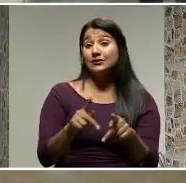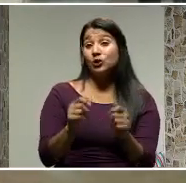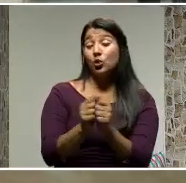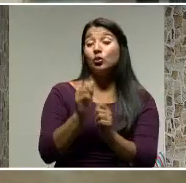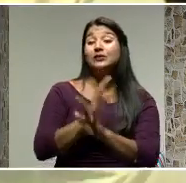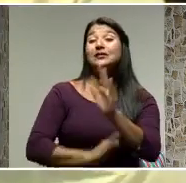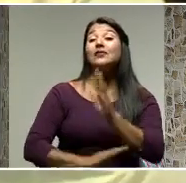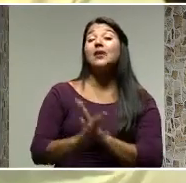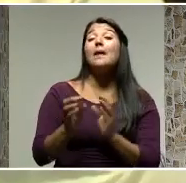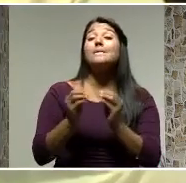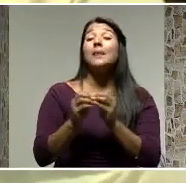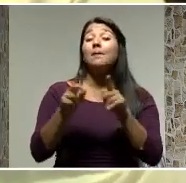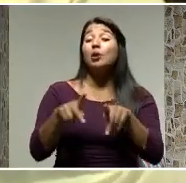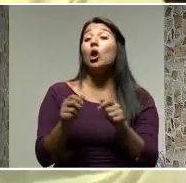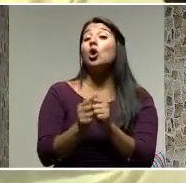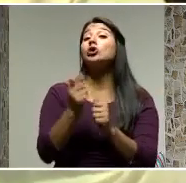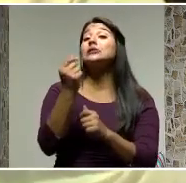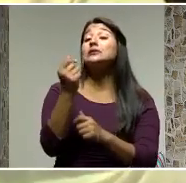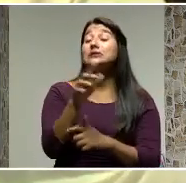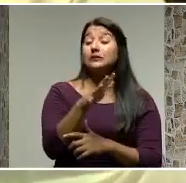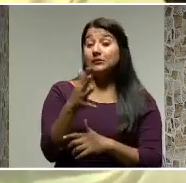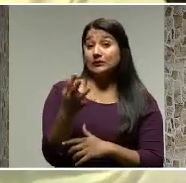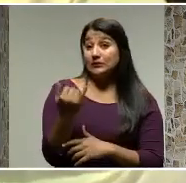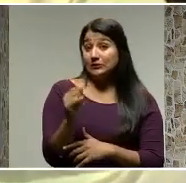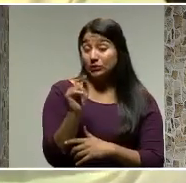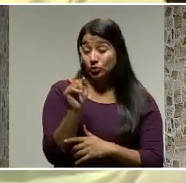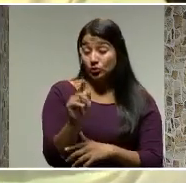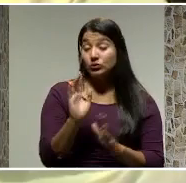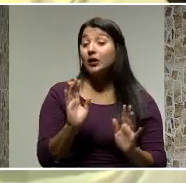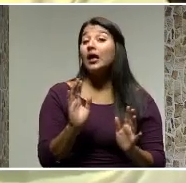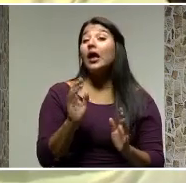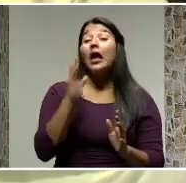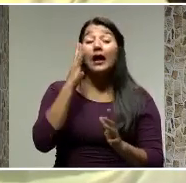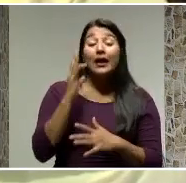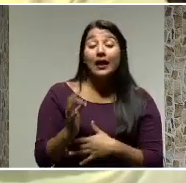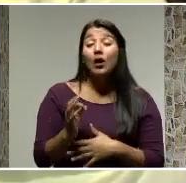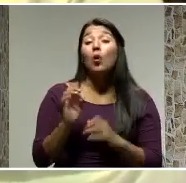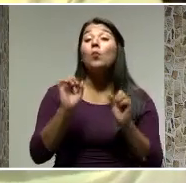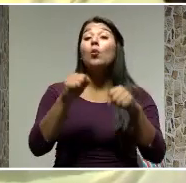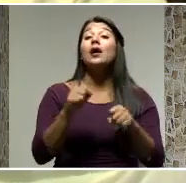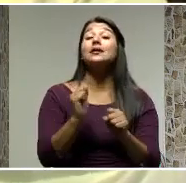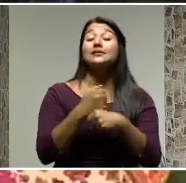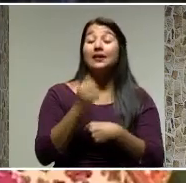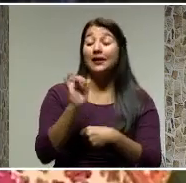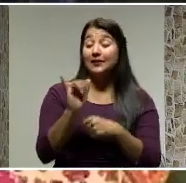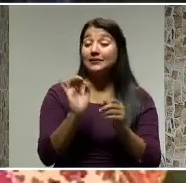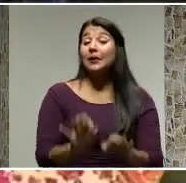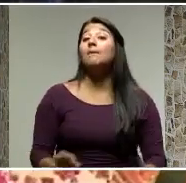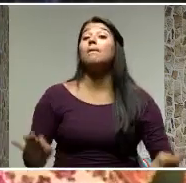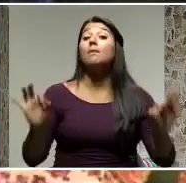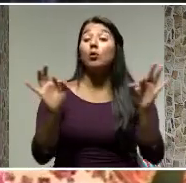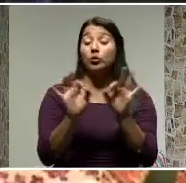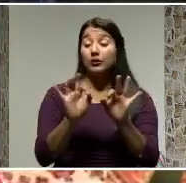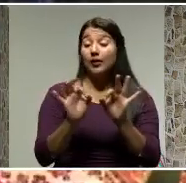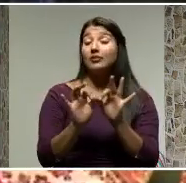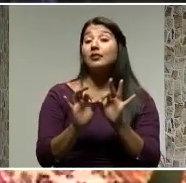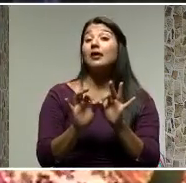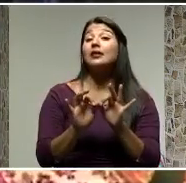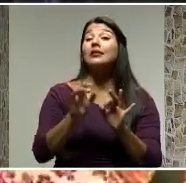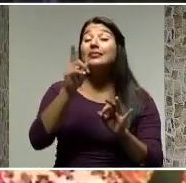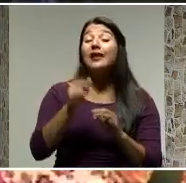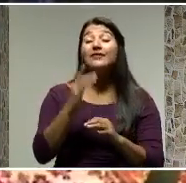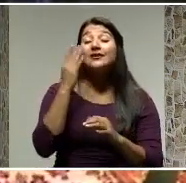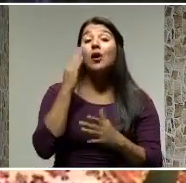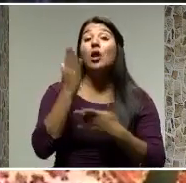la clase media. Si usted es de las personas que está considerando hacer esta importante inversión, debe tomar en cuenta los